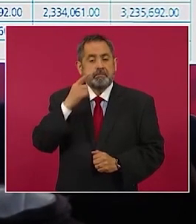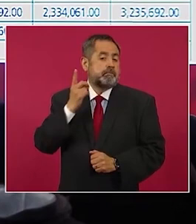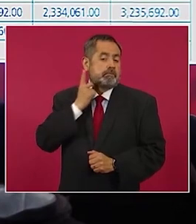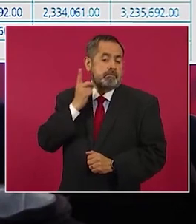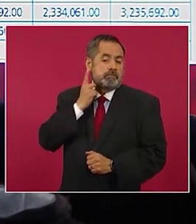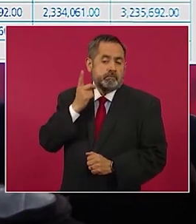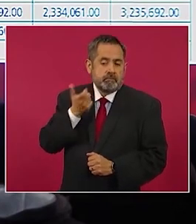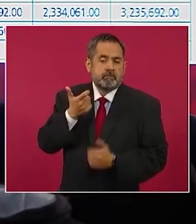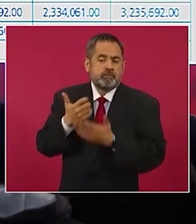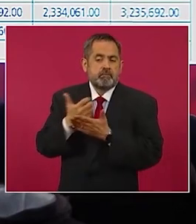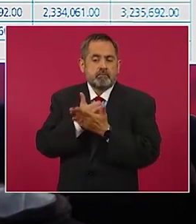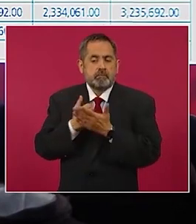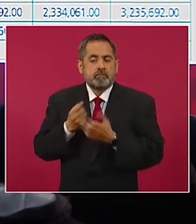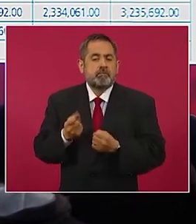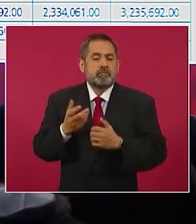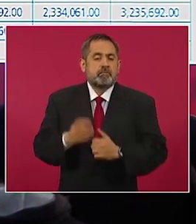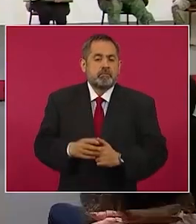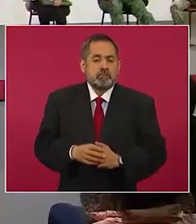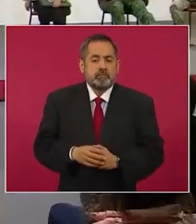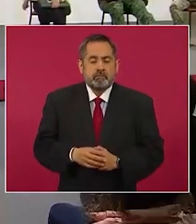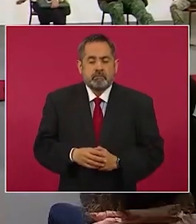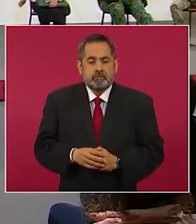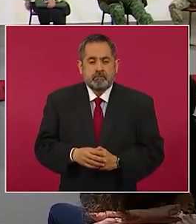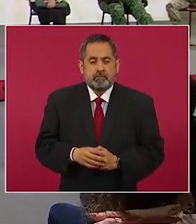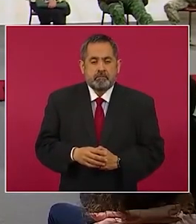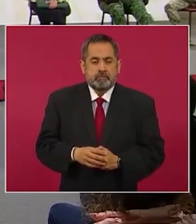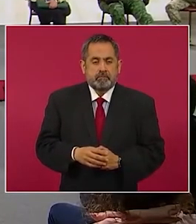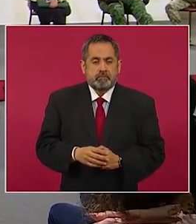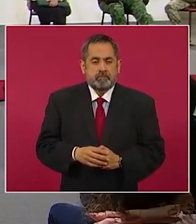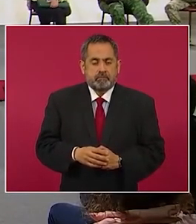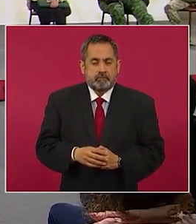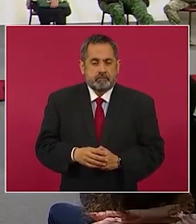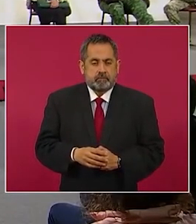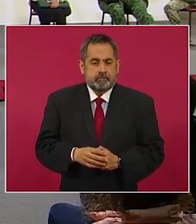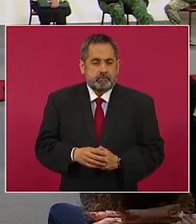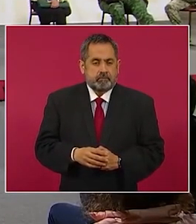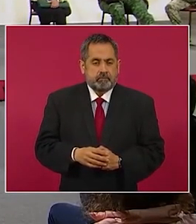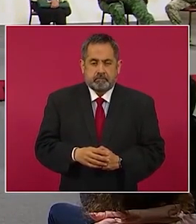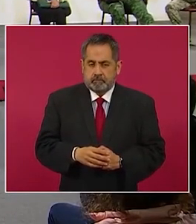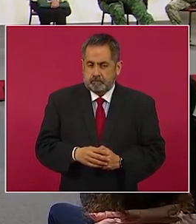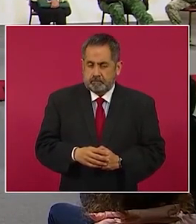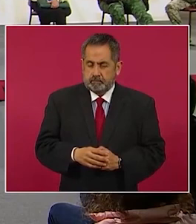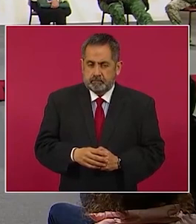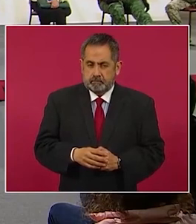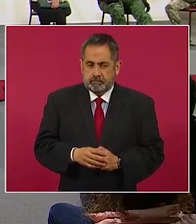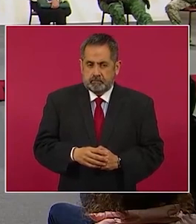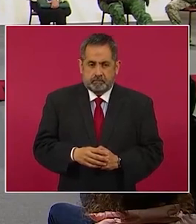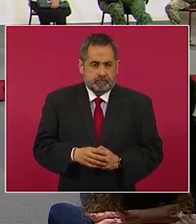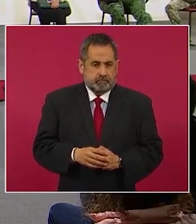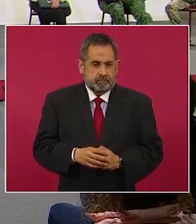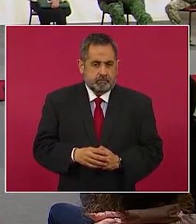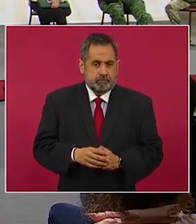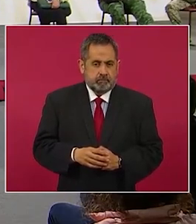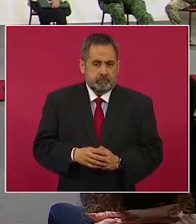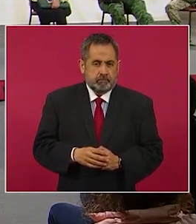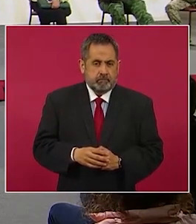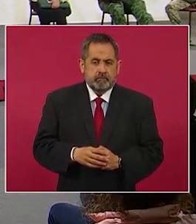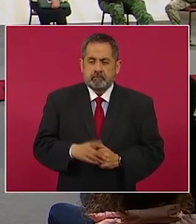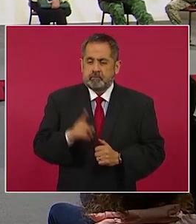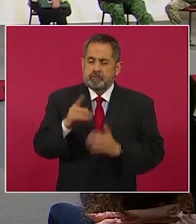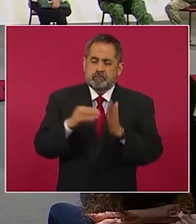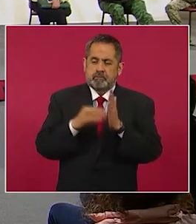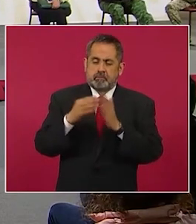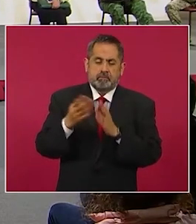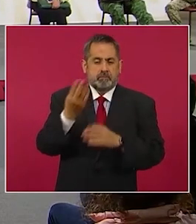un millón